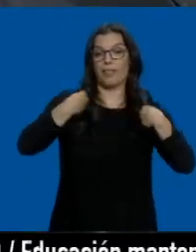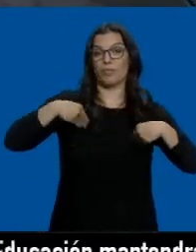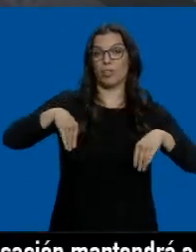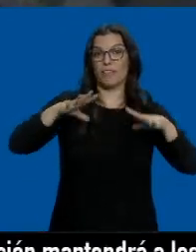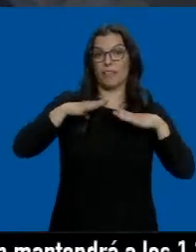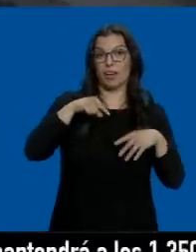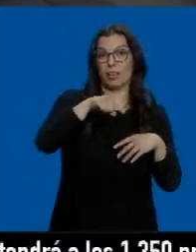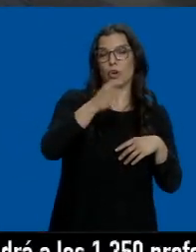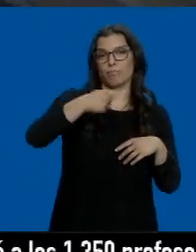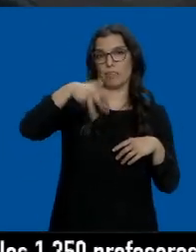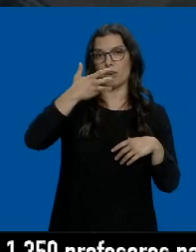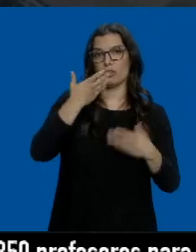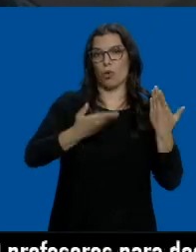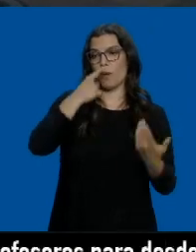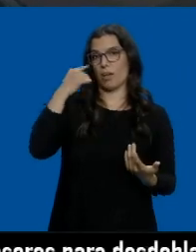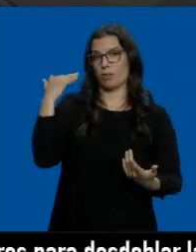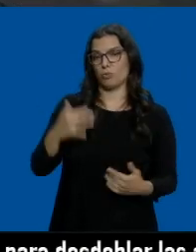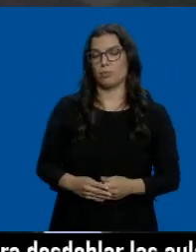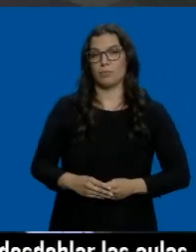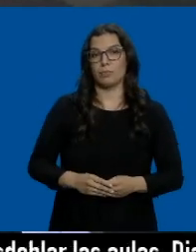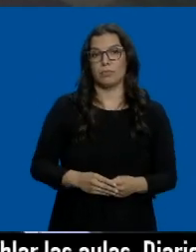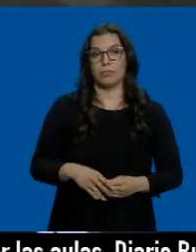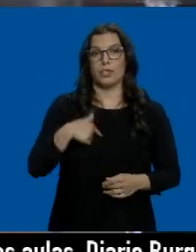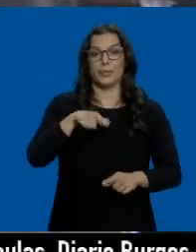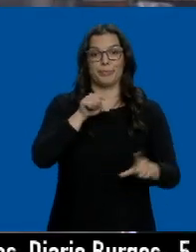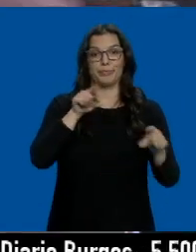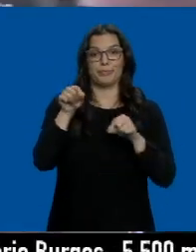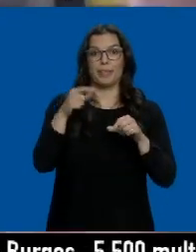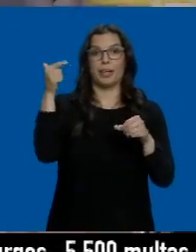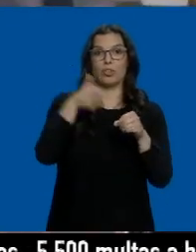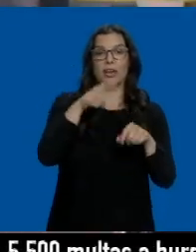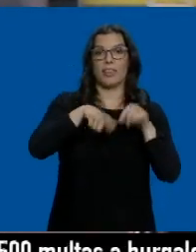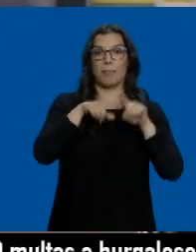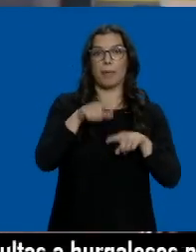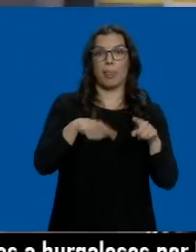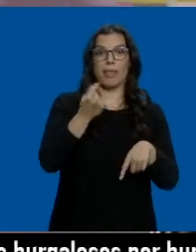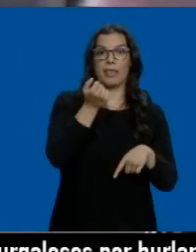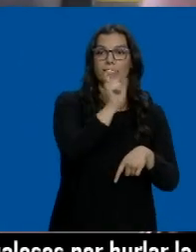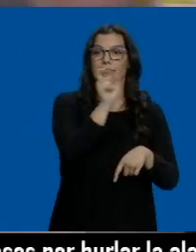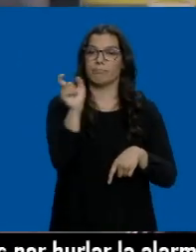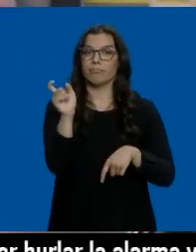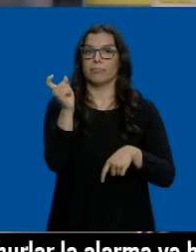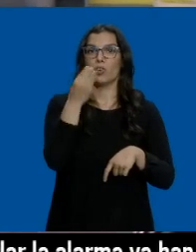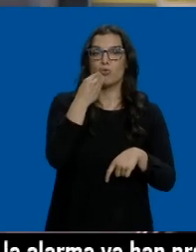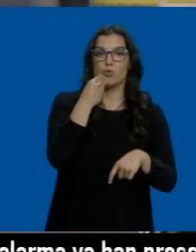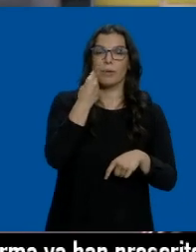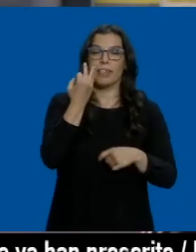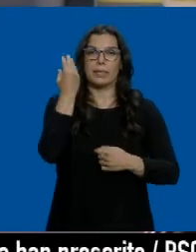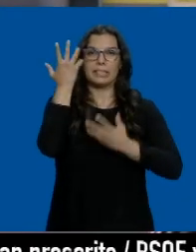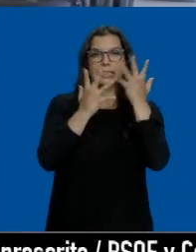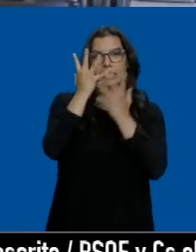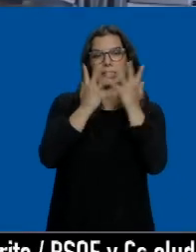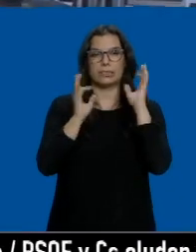vacaciones será más caro que otros años. Tienes que ir seleccionando gasolineras, depende del gasto, que consume uno, tienes que hacer tus